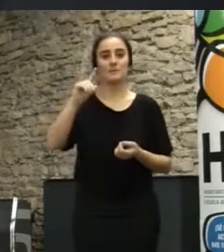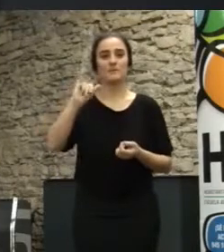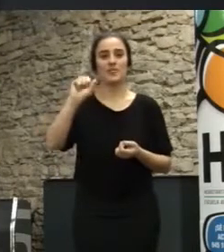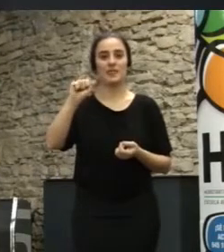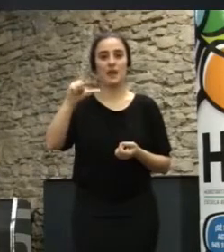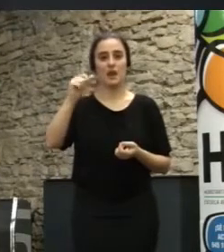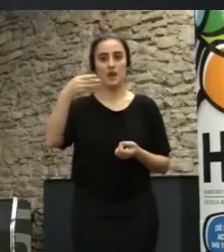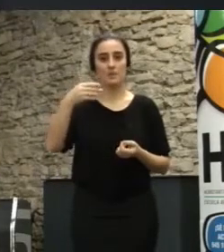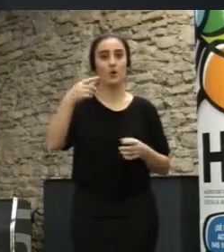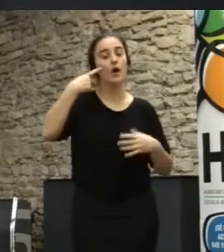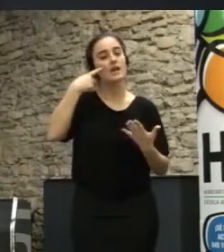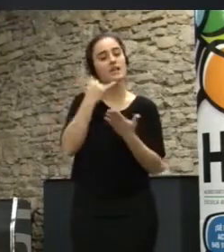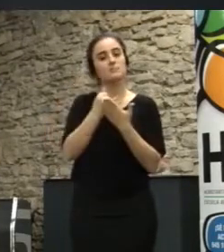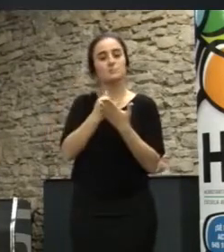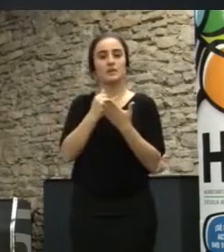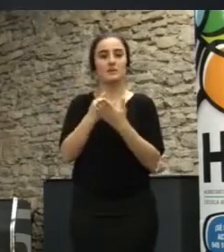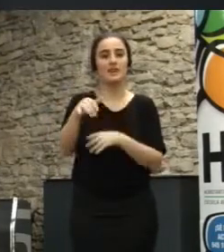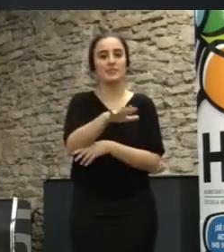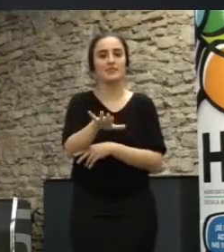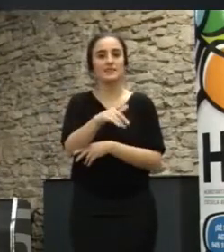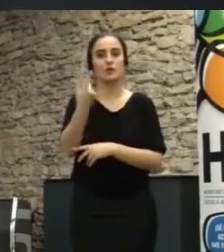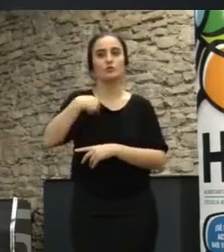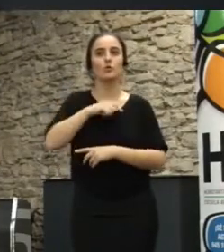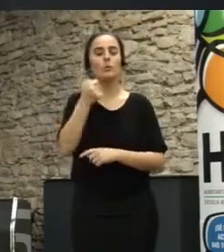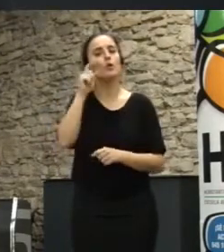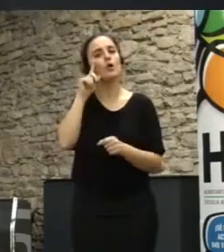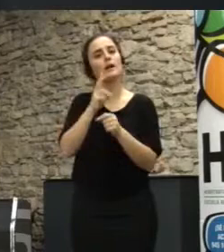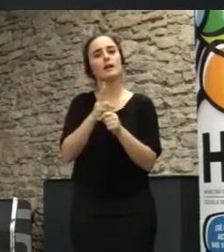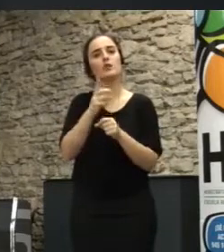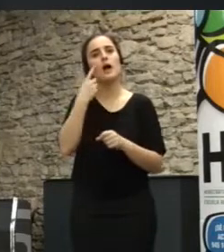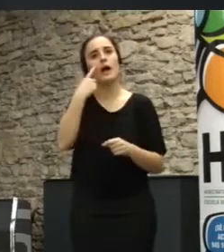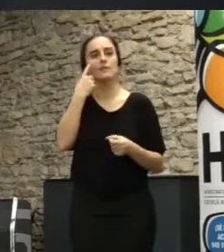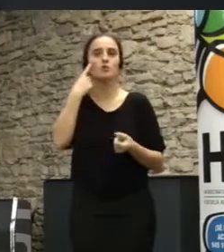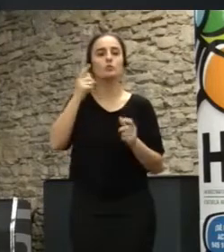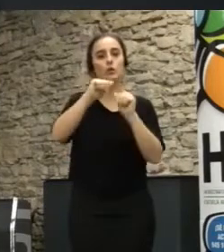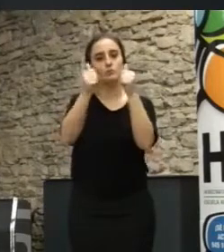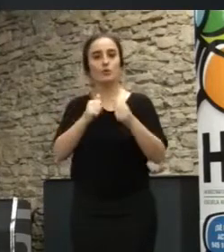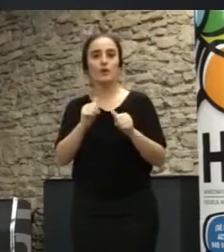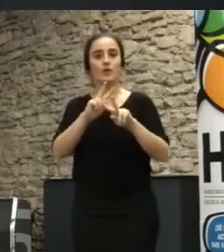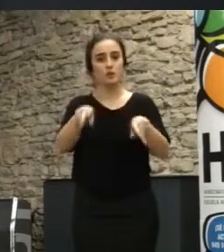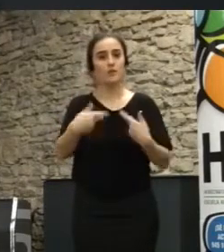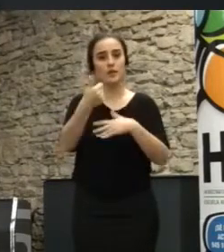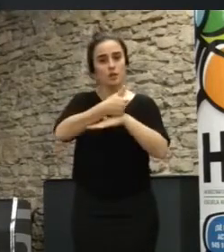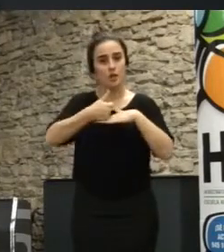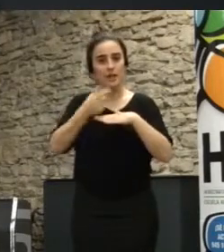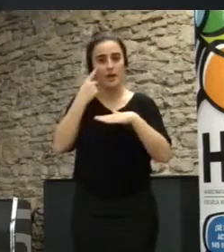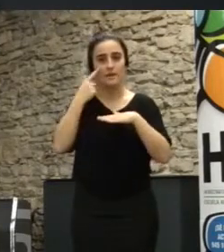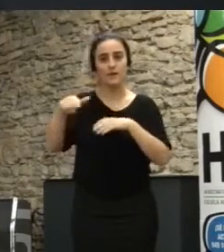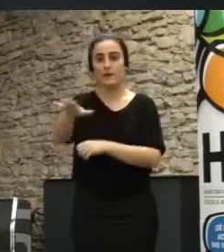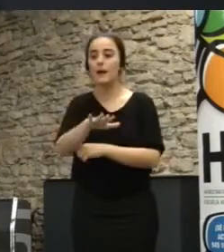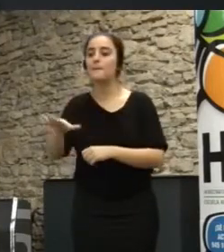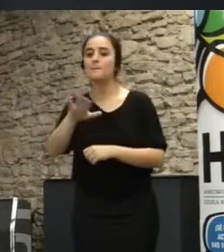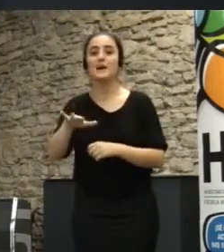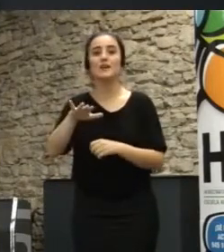Distrito. Bueno, Medialab tuvo un poco el reto de llevar este modelo de experimentación ciudadana y de innovación ciudadana a los barrios de la ciudad,